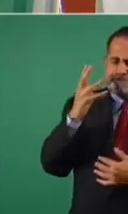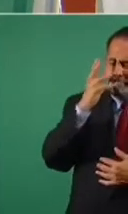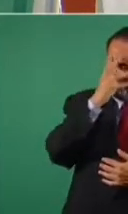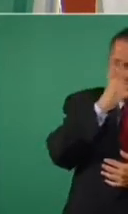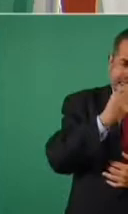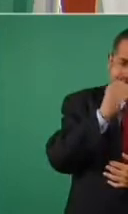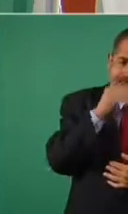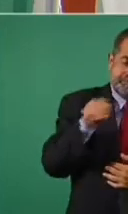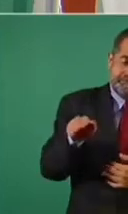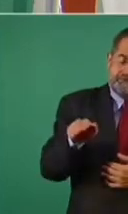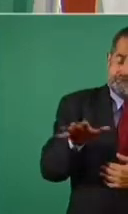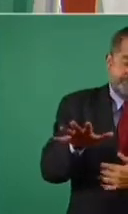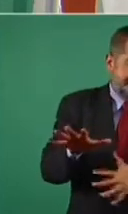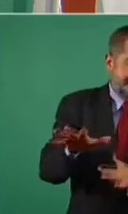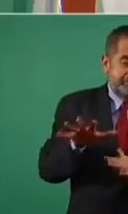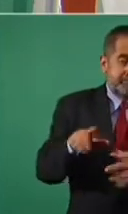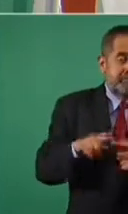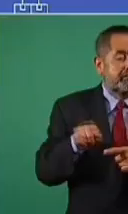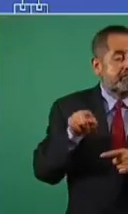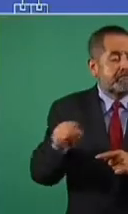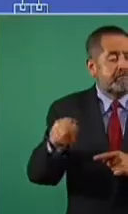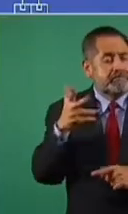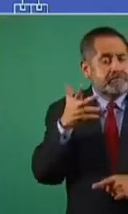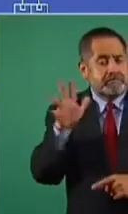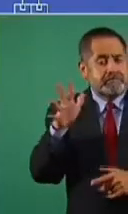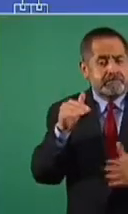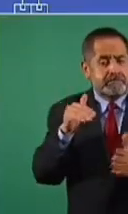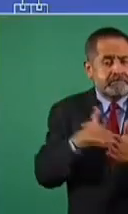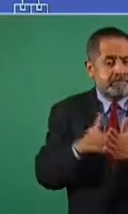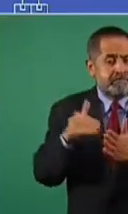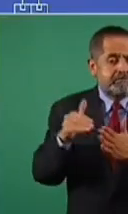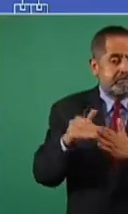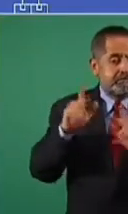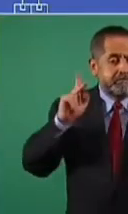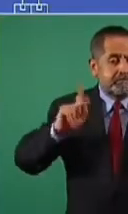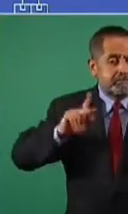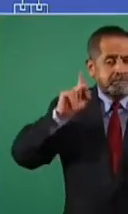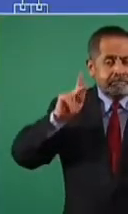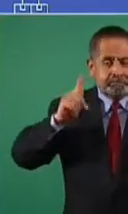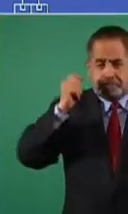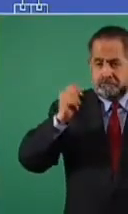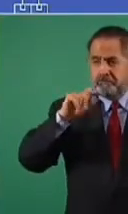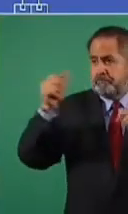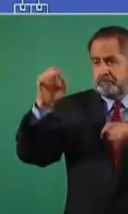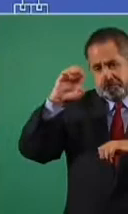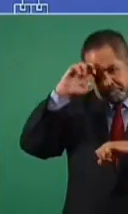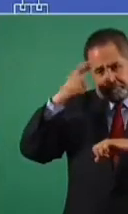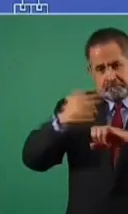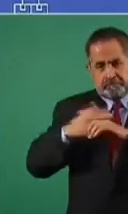Llegan más de 10 millones de visitantes extranjeros